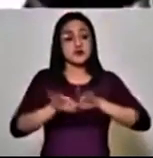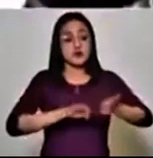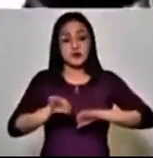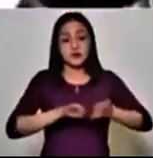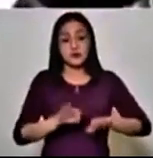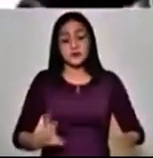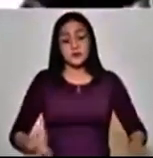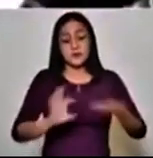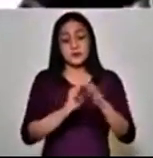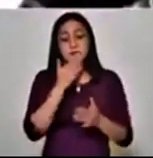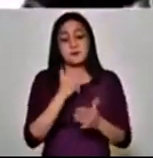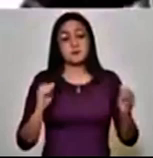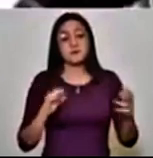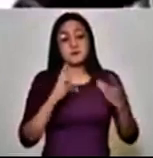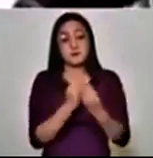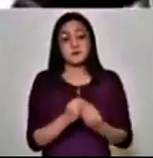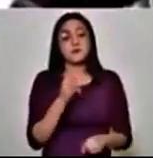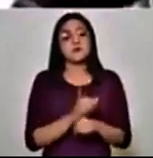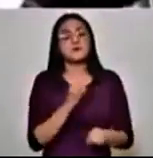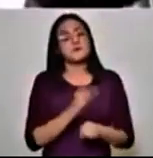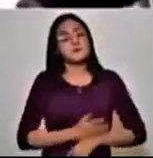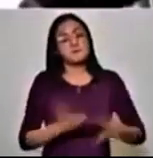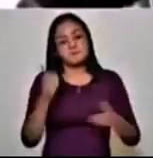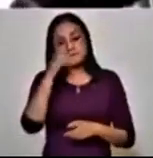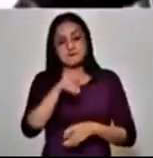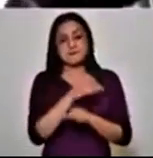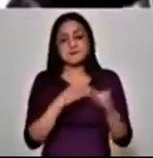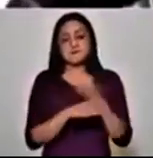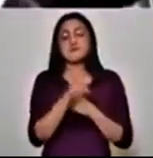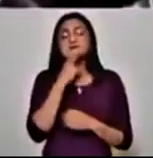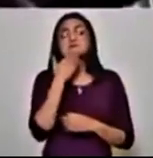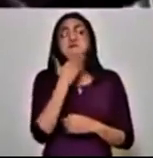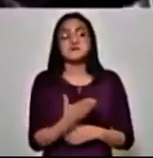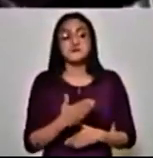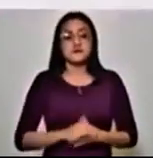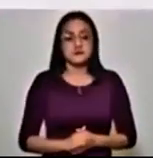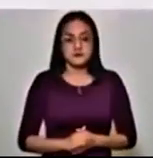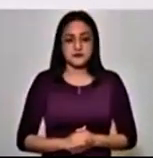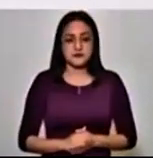de la mano, en conjunto, y eso ha sido una garantía para que las cosas funcionen bien, gobernador.